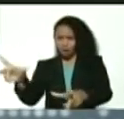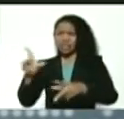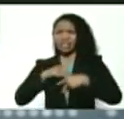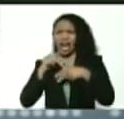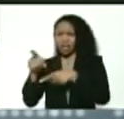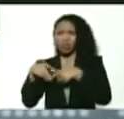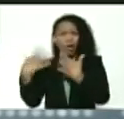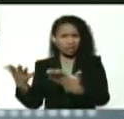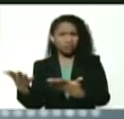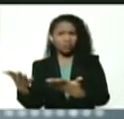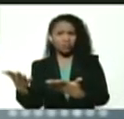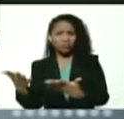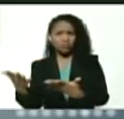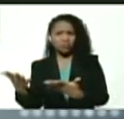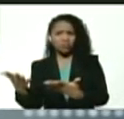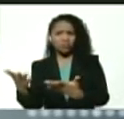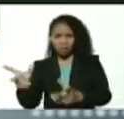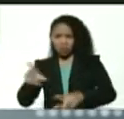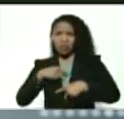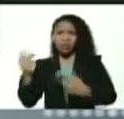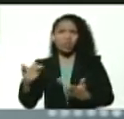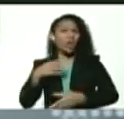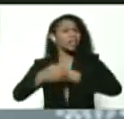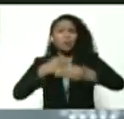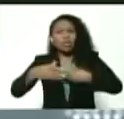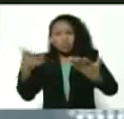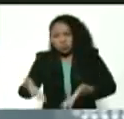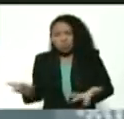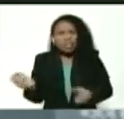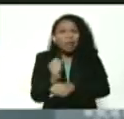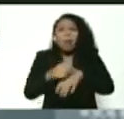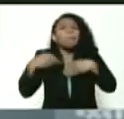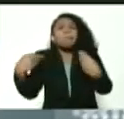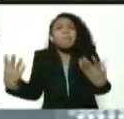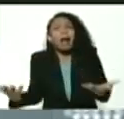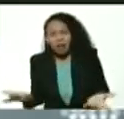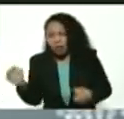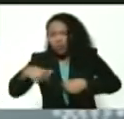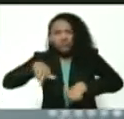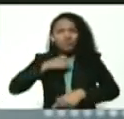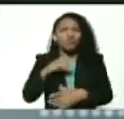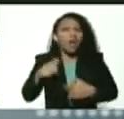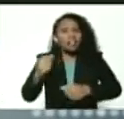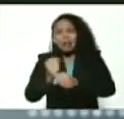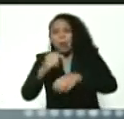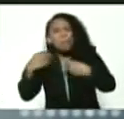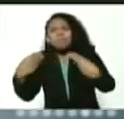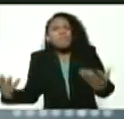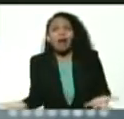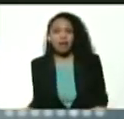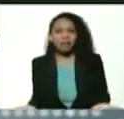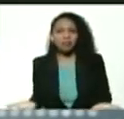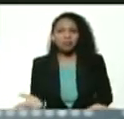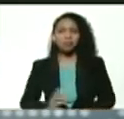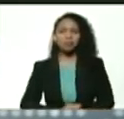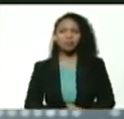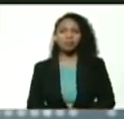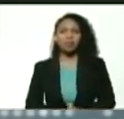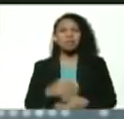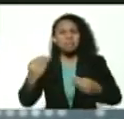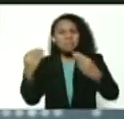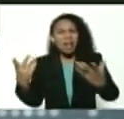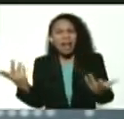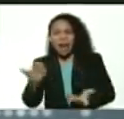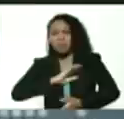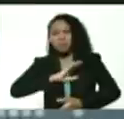compañero entonces que estamos haciendo aquí para que estamos aquí díganme usted para que estamos aquí para que